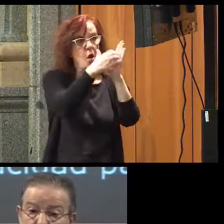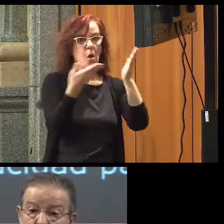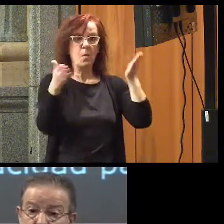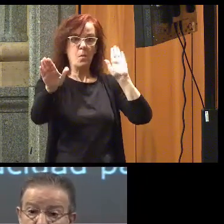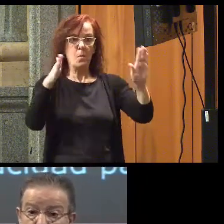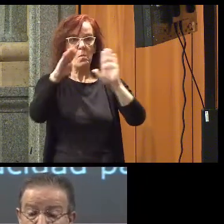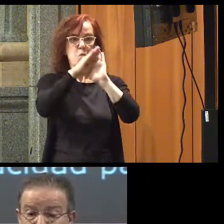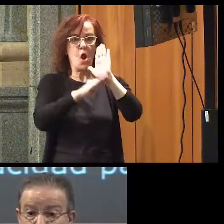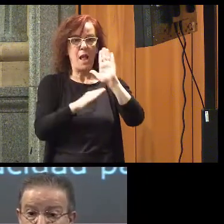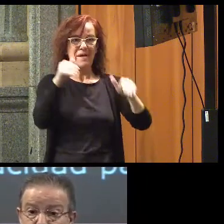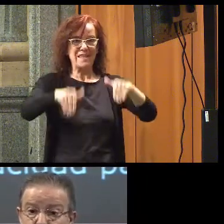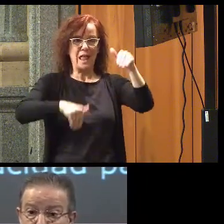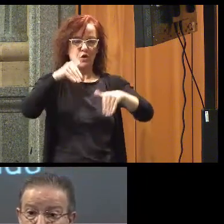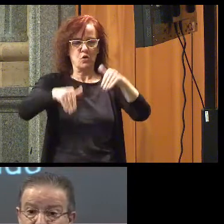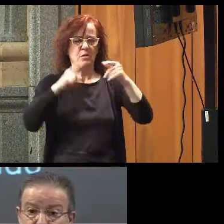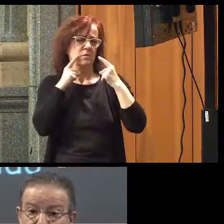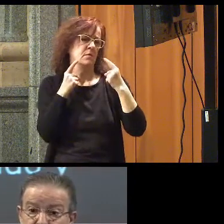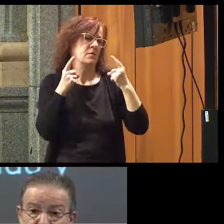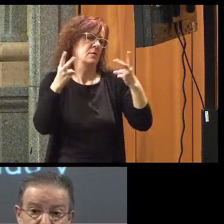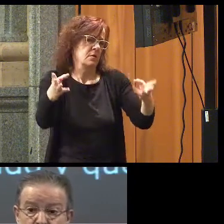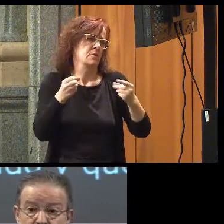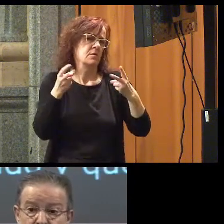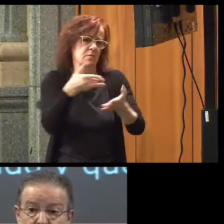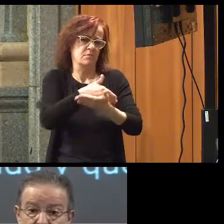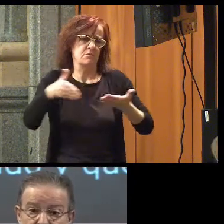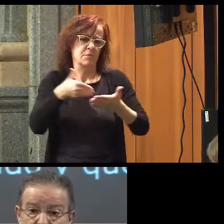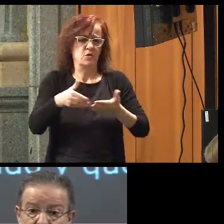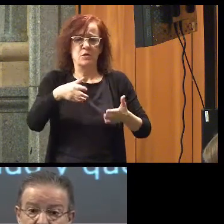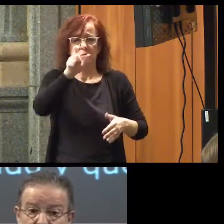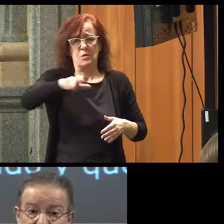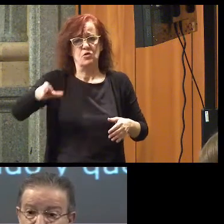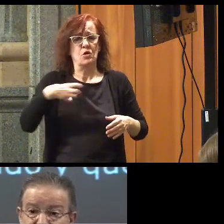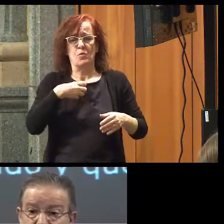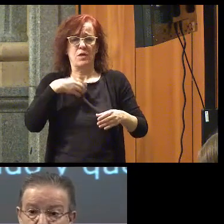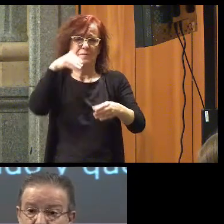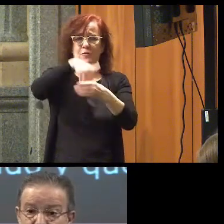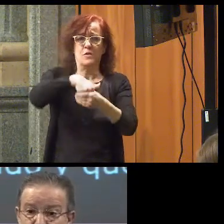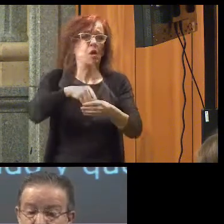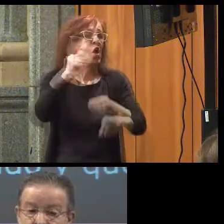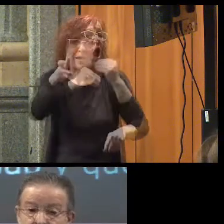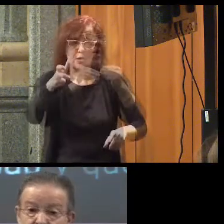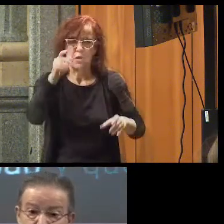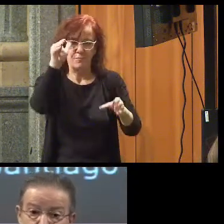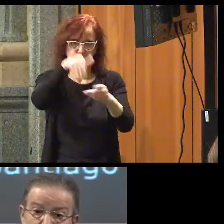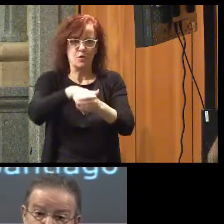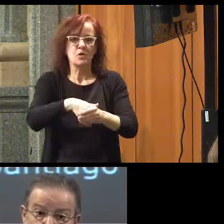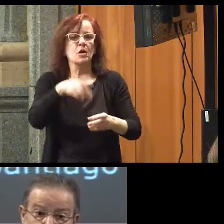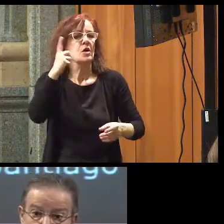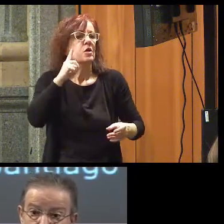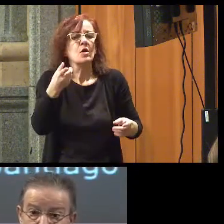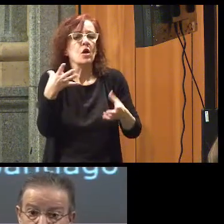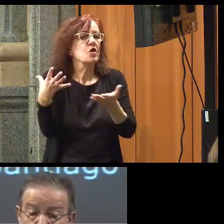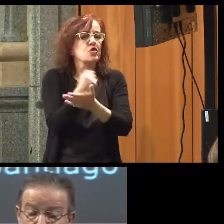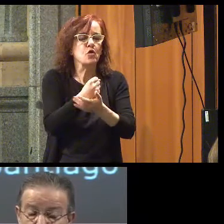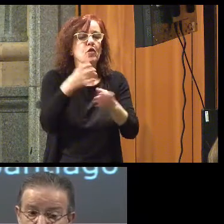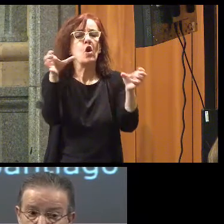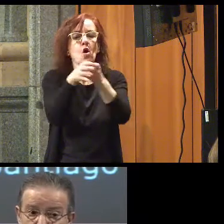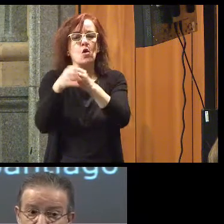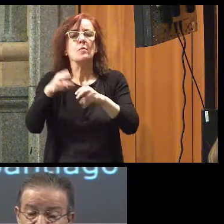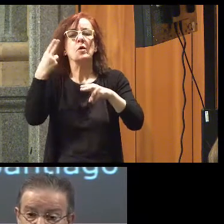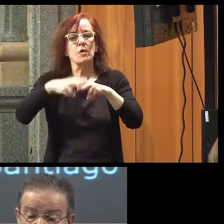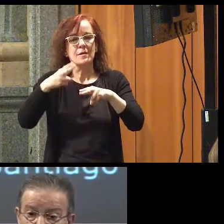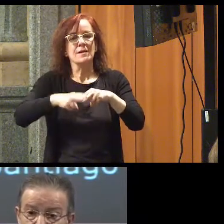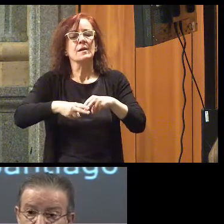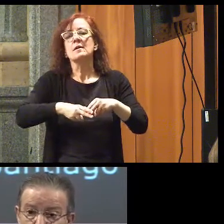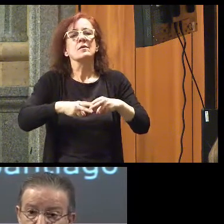otro. Habría cientos, miles, millones que no podrían votar. A nadie se le hace un examen. Es una misión de todos los partidos políticos